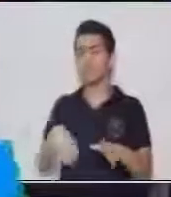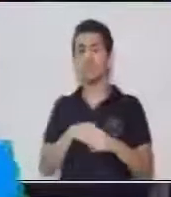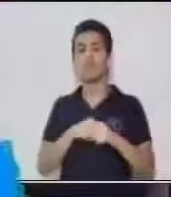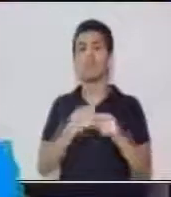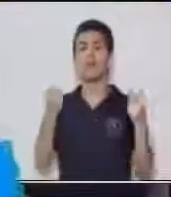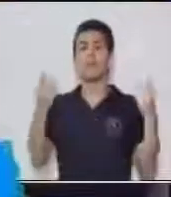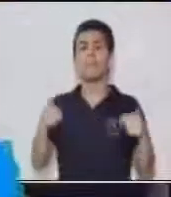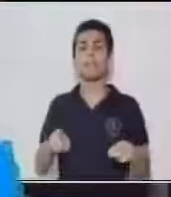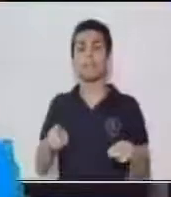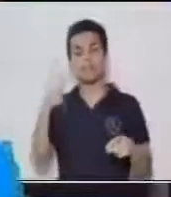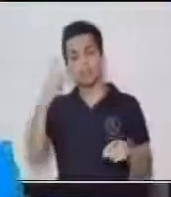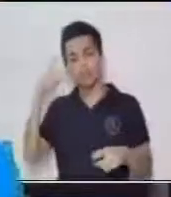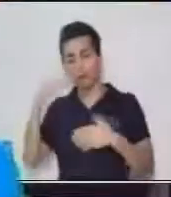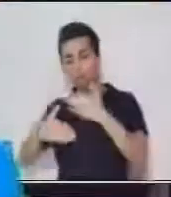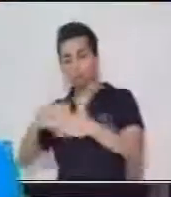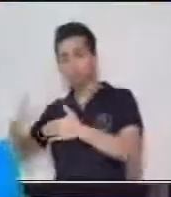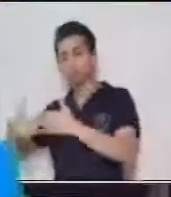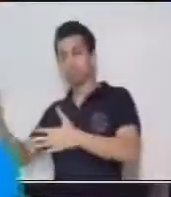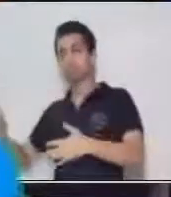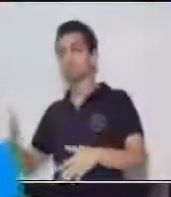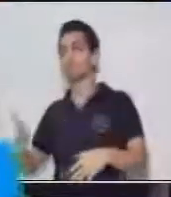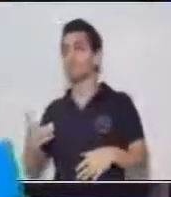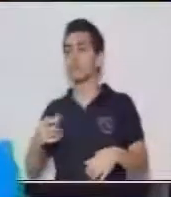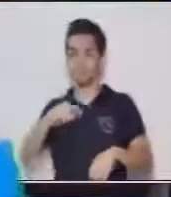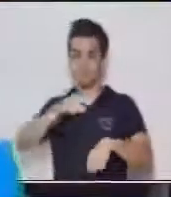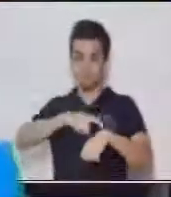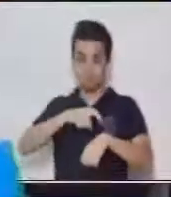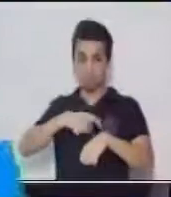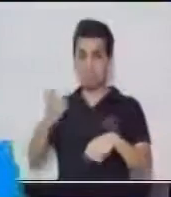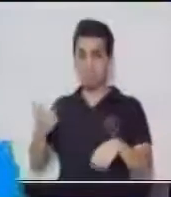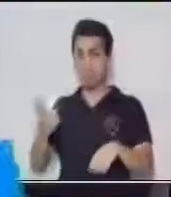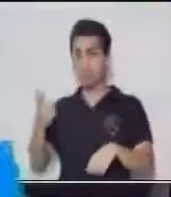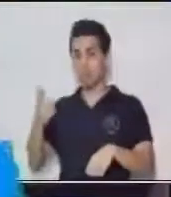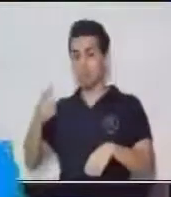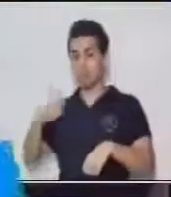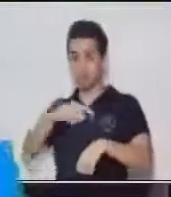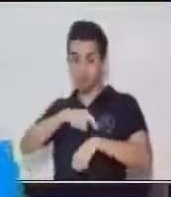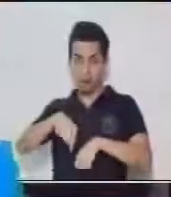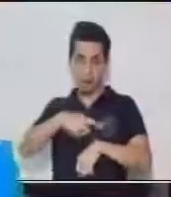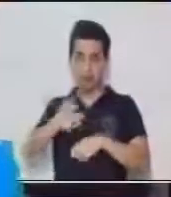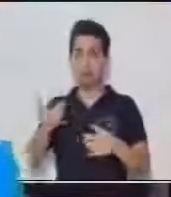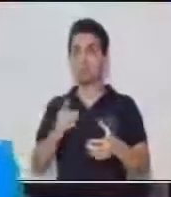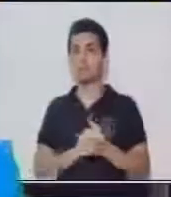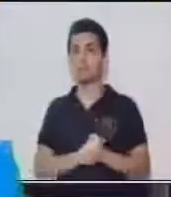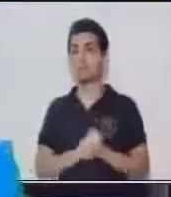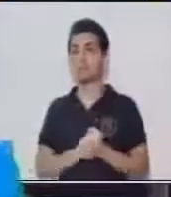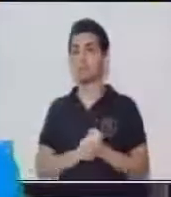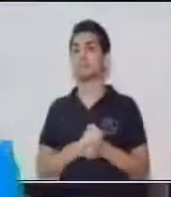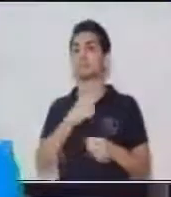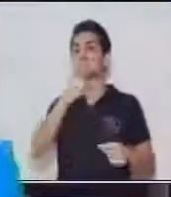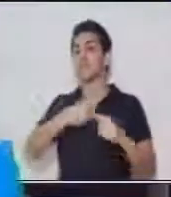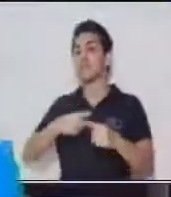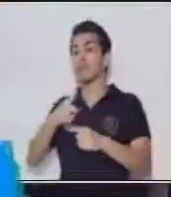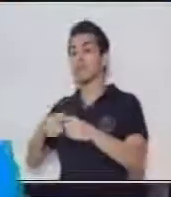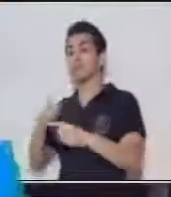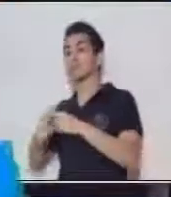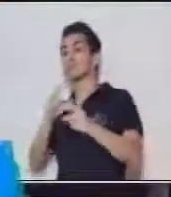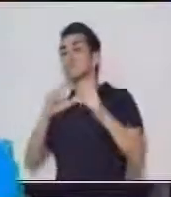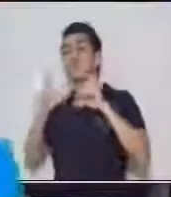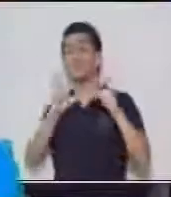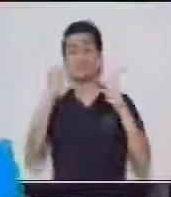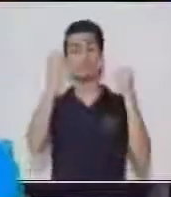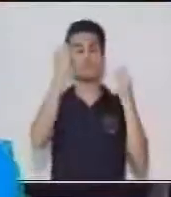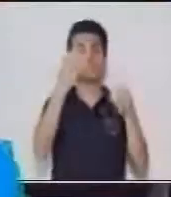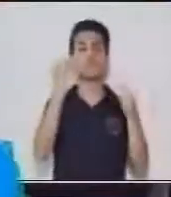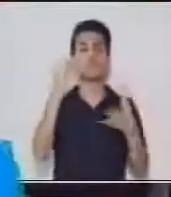que están transcurriendo en cosa de minutos u horas. En estos medios de comunicación, que nos informan